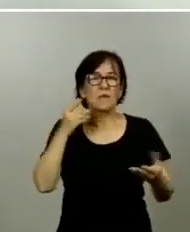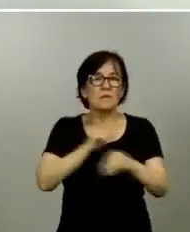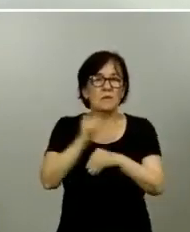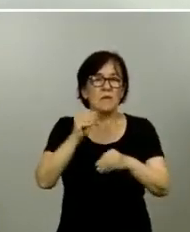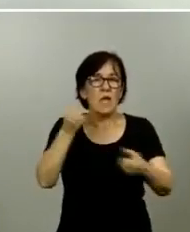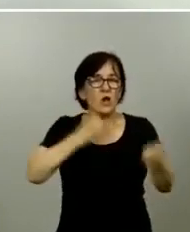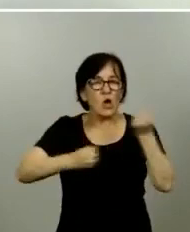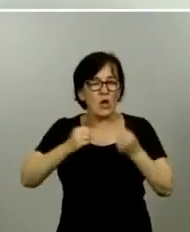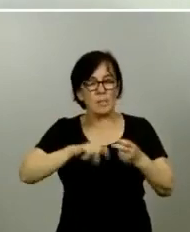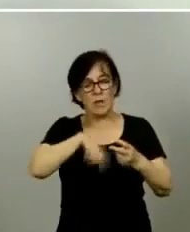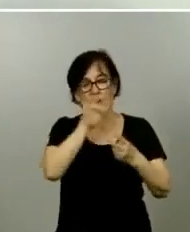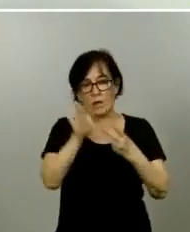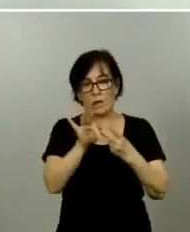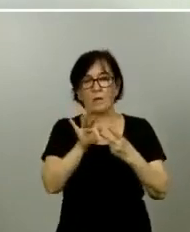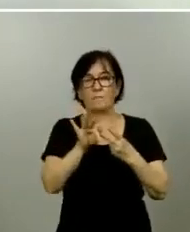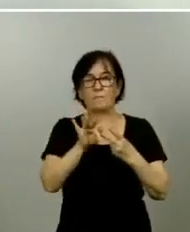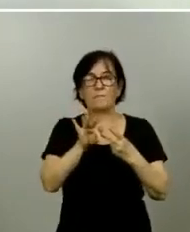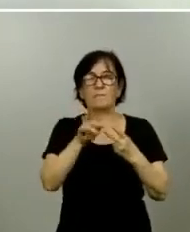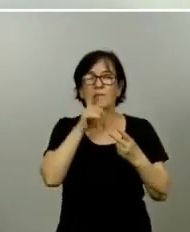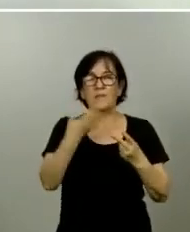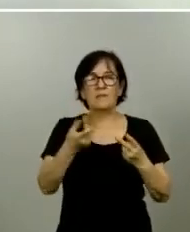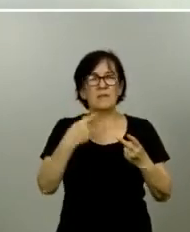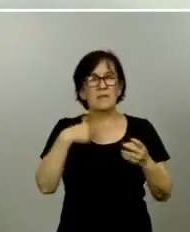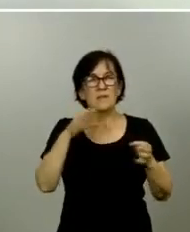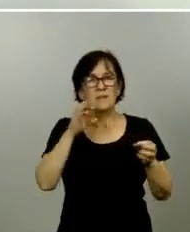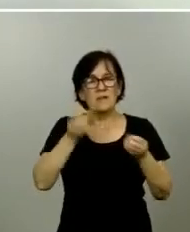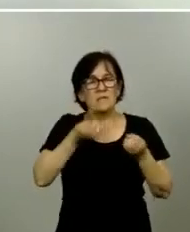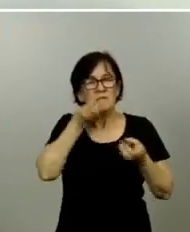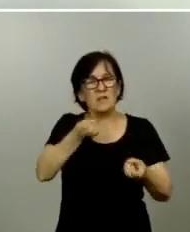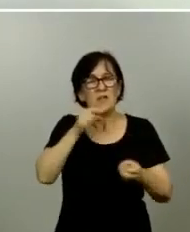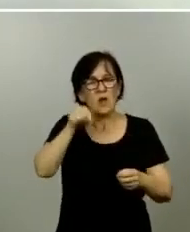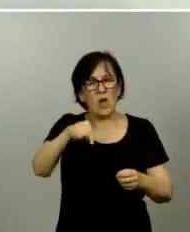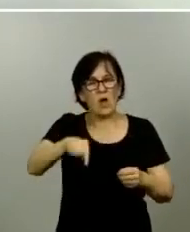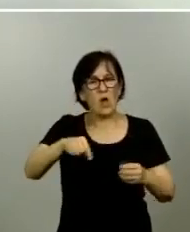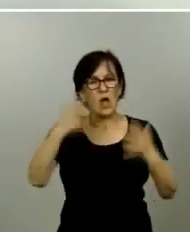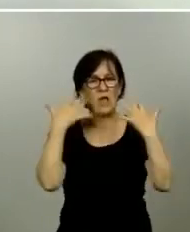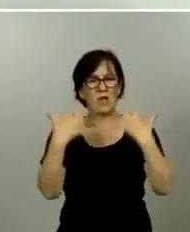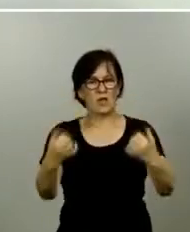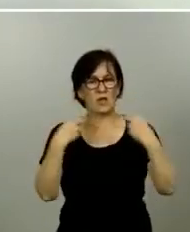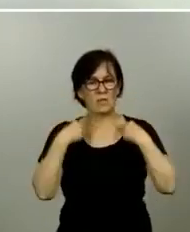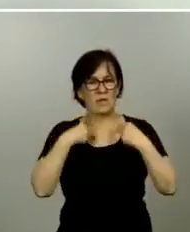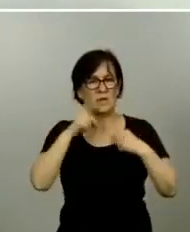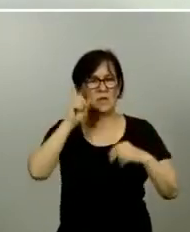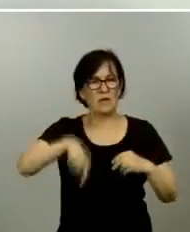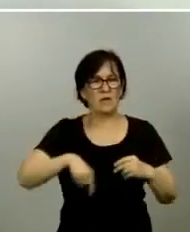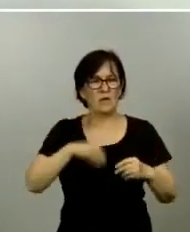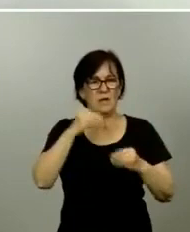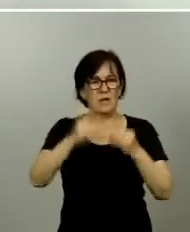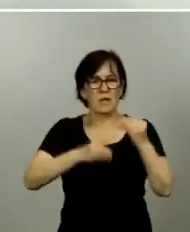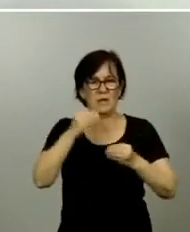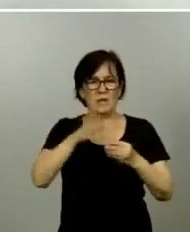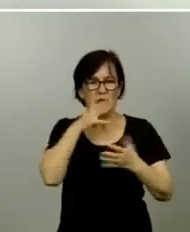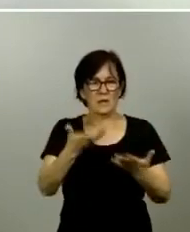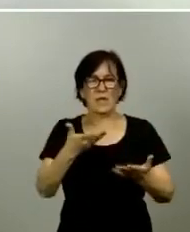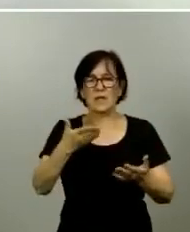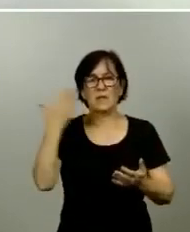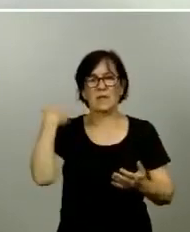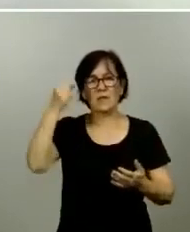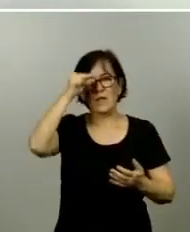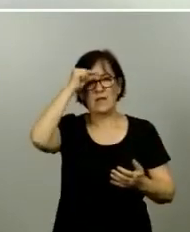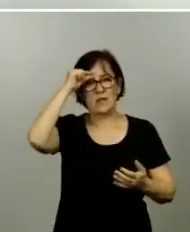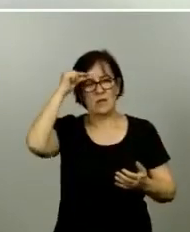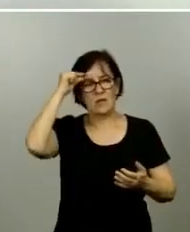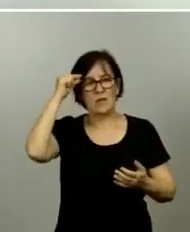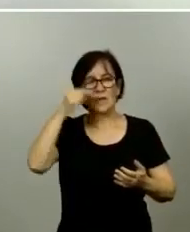luego bueno quería comentar unas declaraciones que ha hecho usted hoy en el Congreso y en las que también hizo Fernando Simón hace unos días usted ha dicho en el Congreso